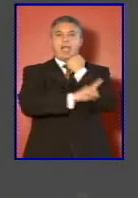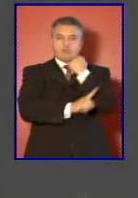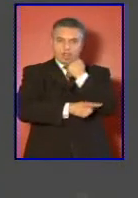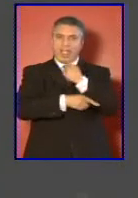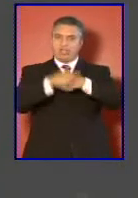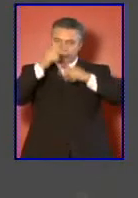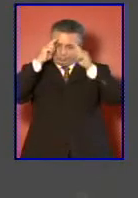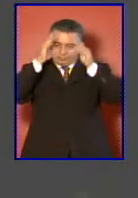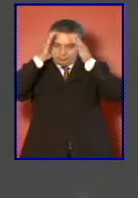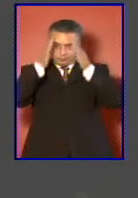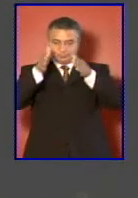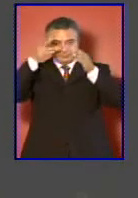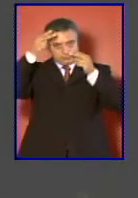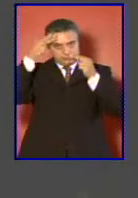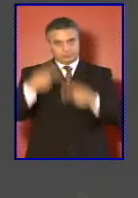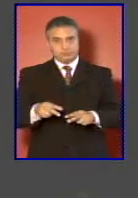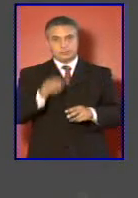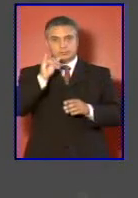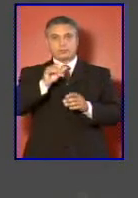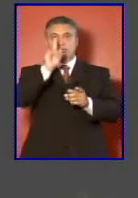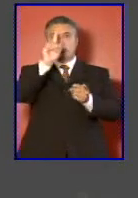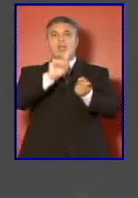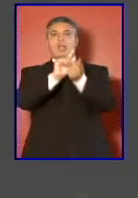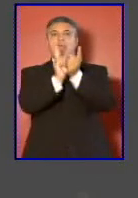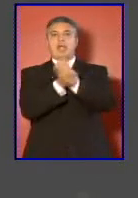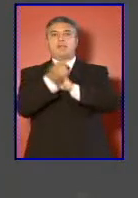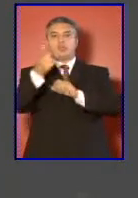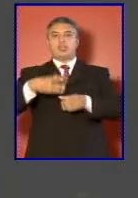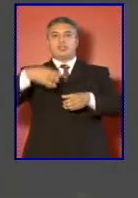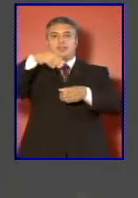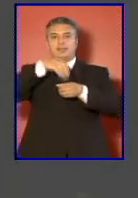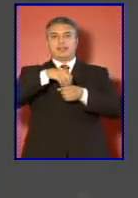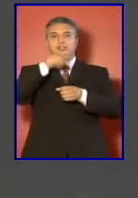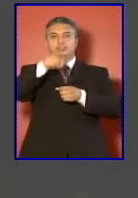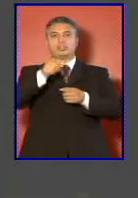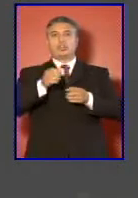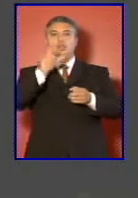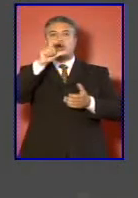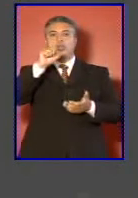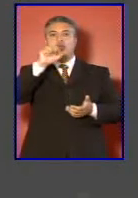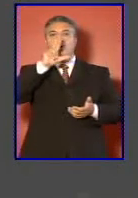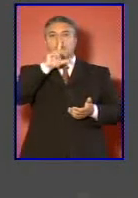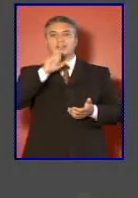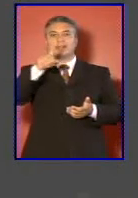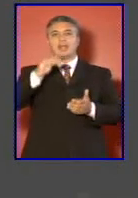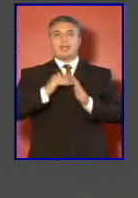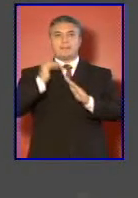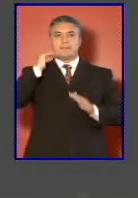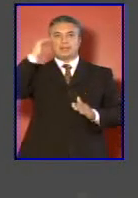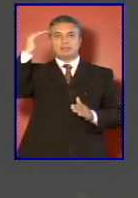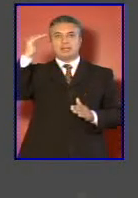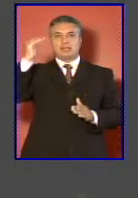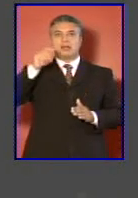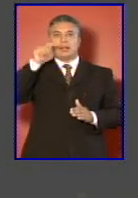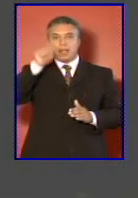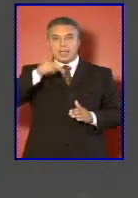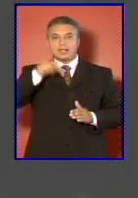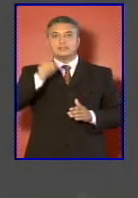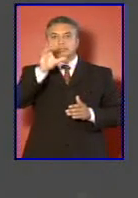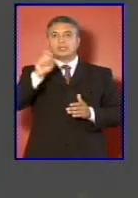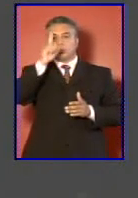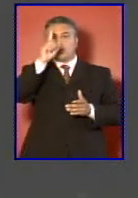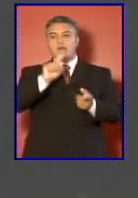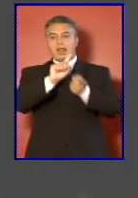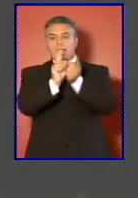y un cambio en la integración de la corte marcial. este es un cambio muy